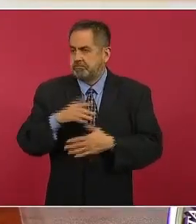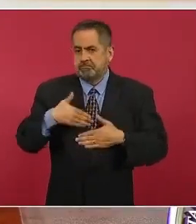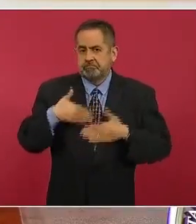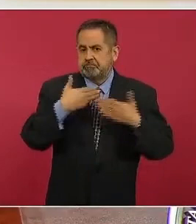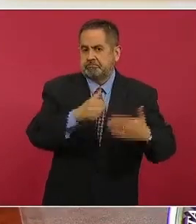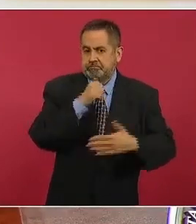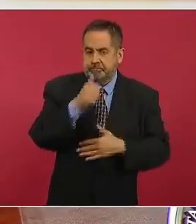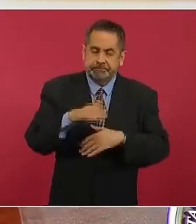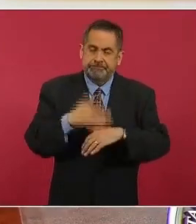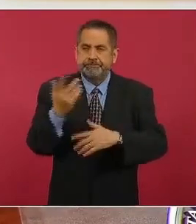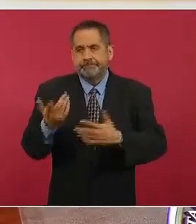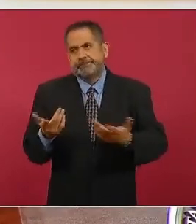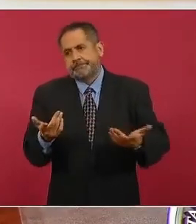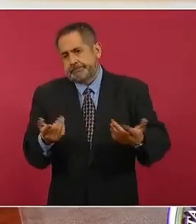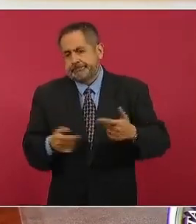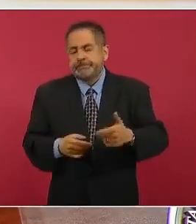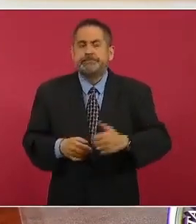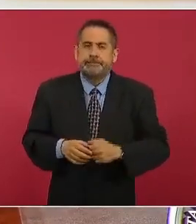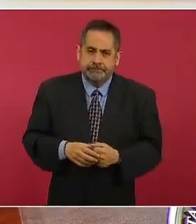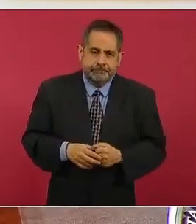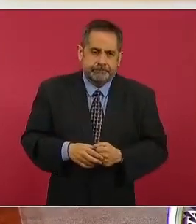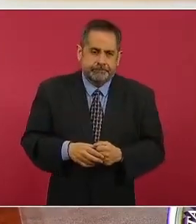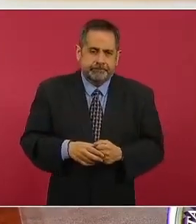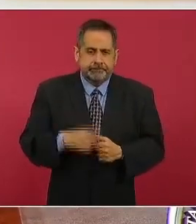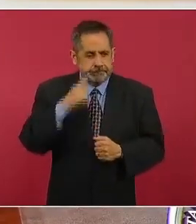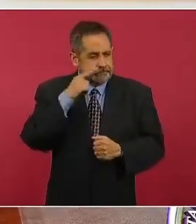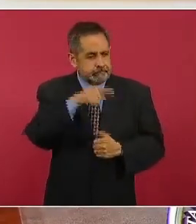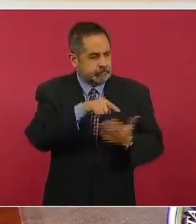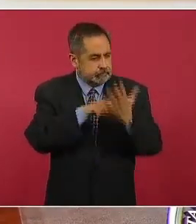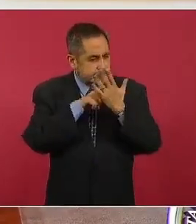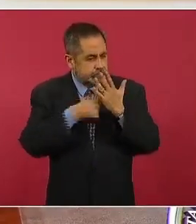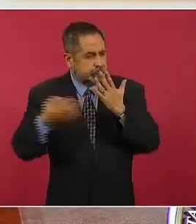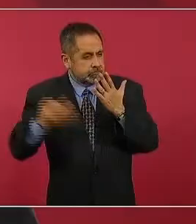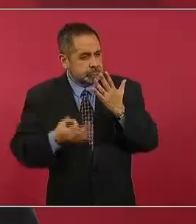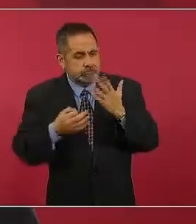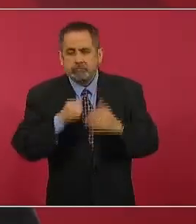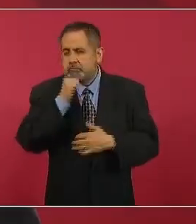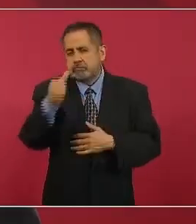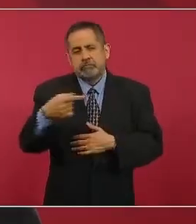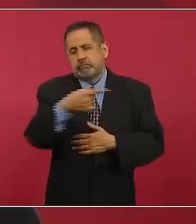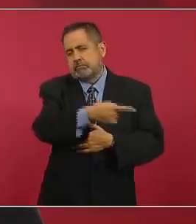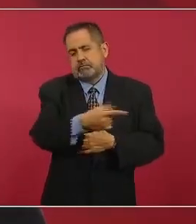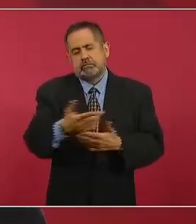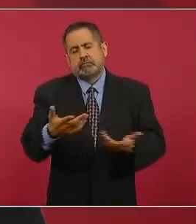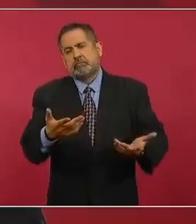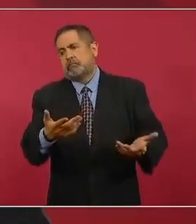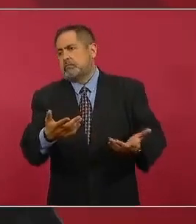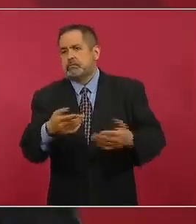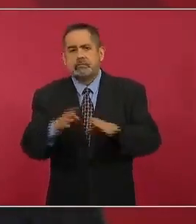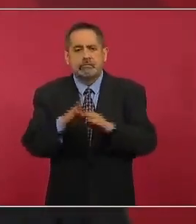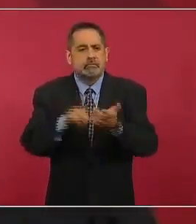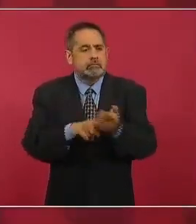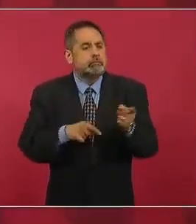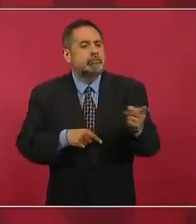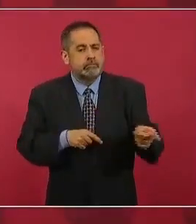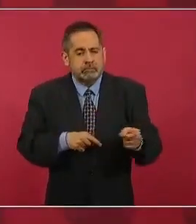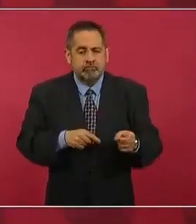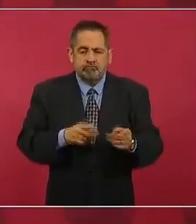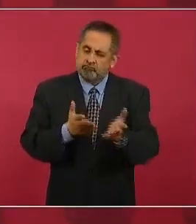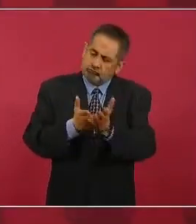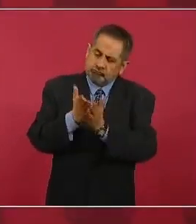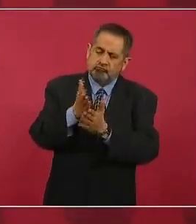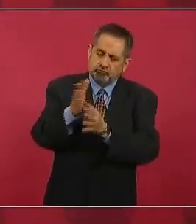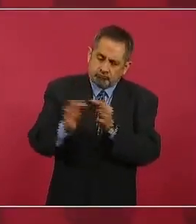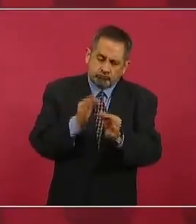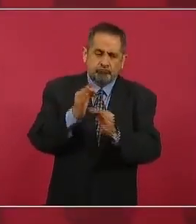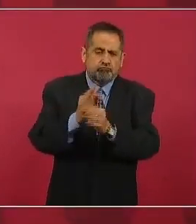porque pues no han demostrado actuar con rectitud